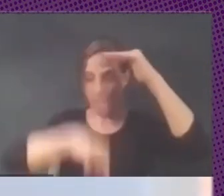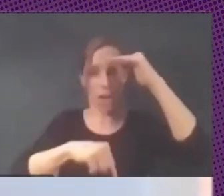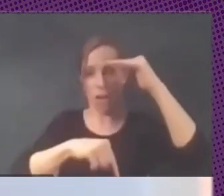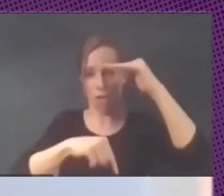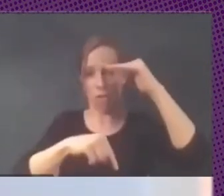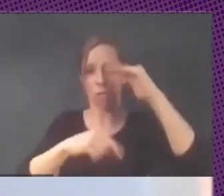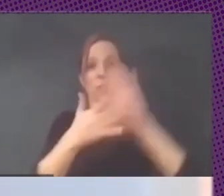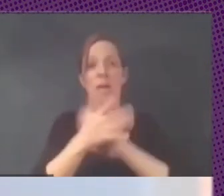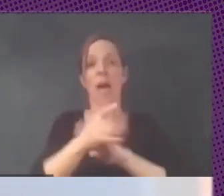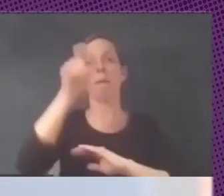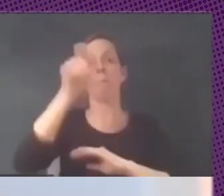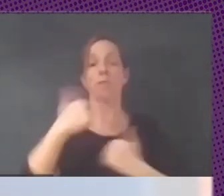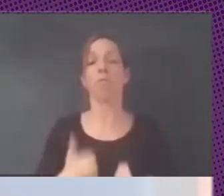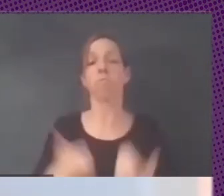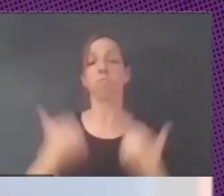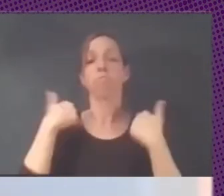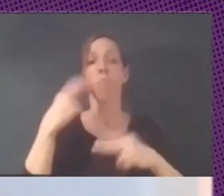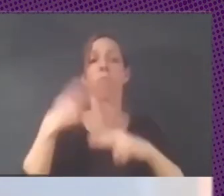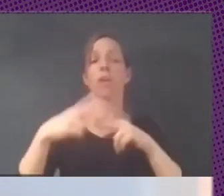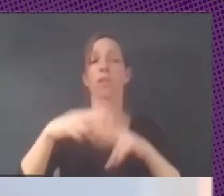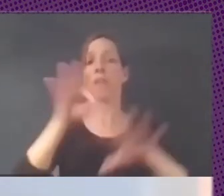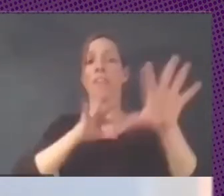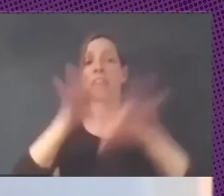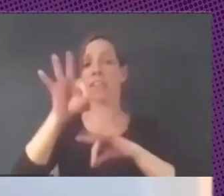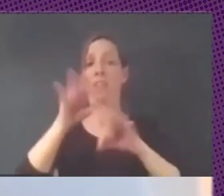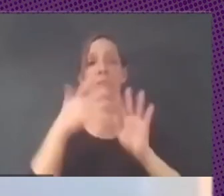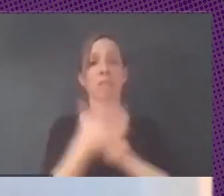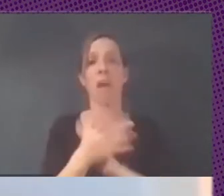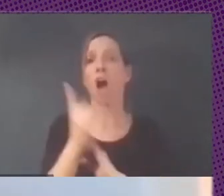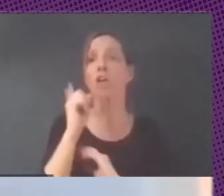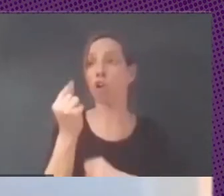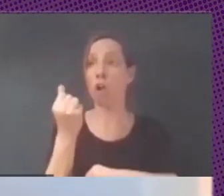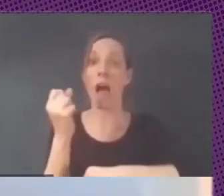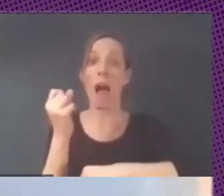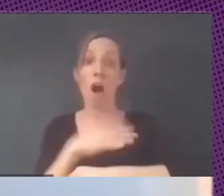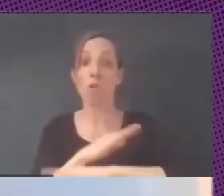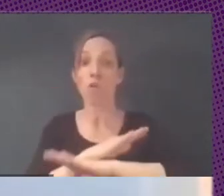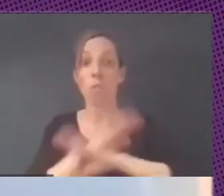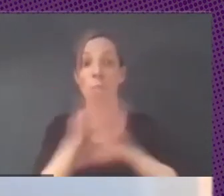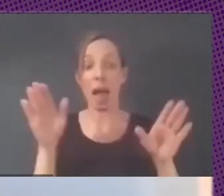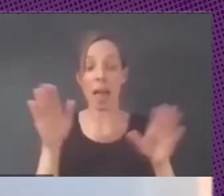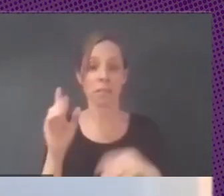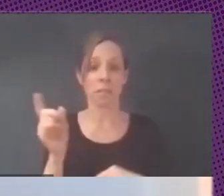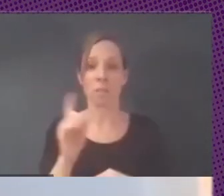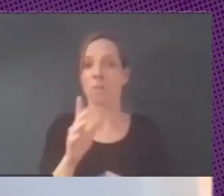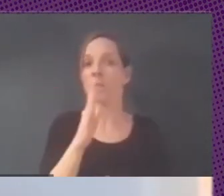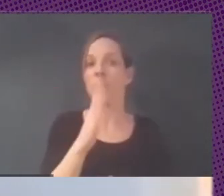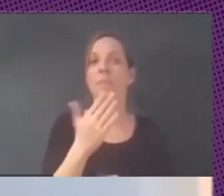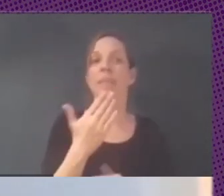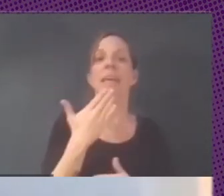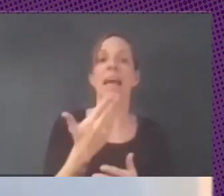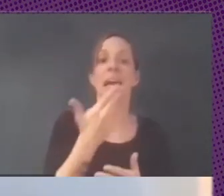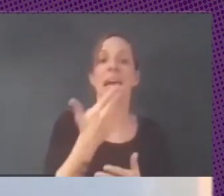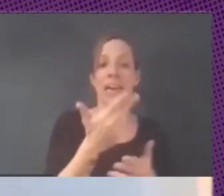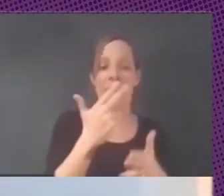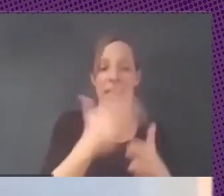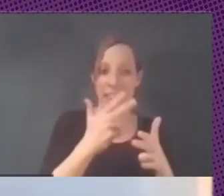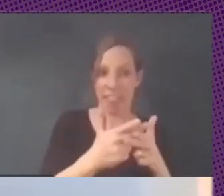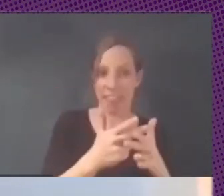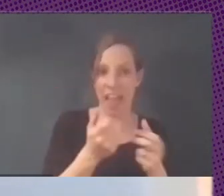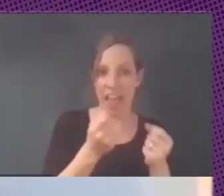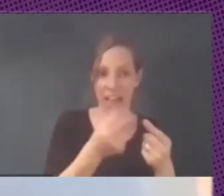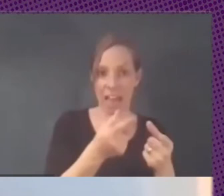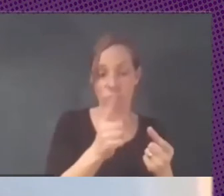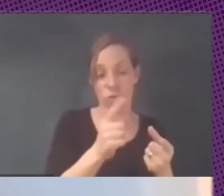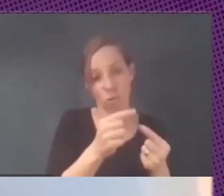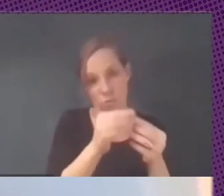toman las decisiones políticas de que esto no es un tema de ahorro porque si no se gasta en licencia se gasta en capacitación de funcionarios ¿sí? es